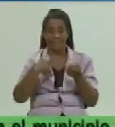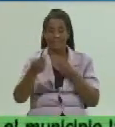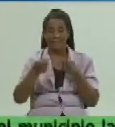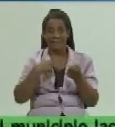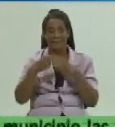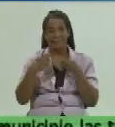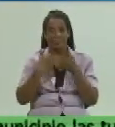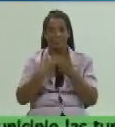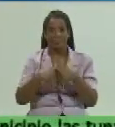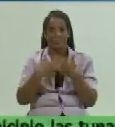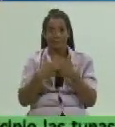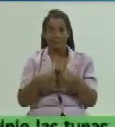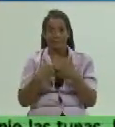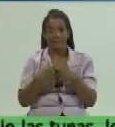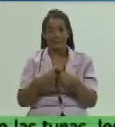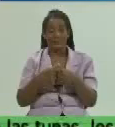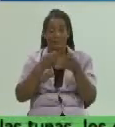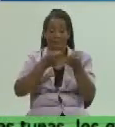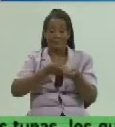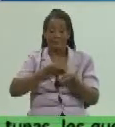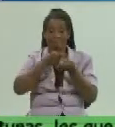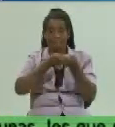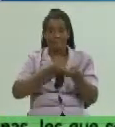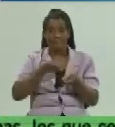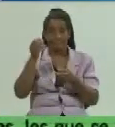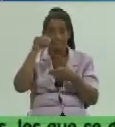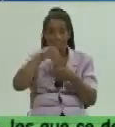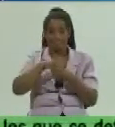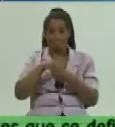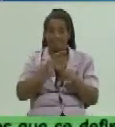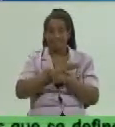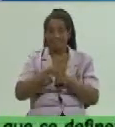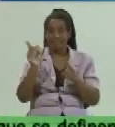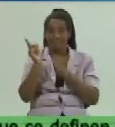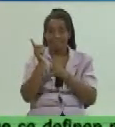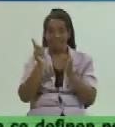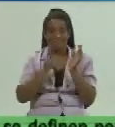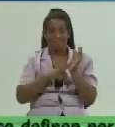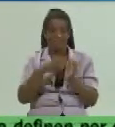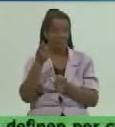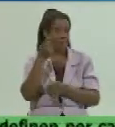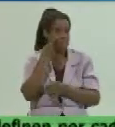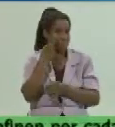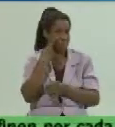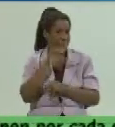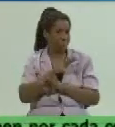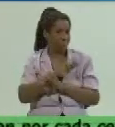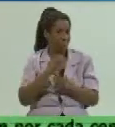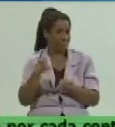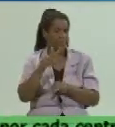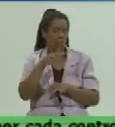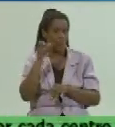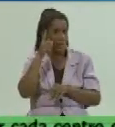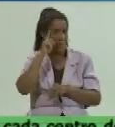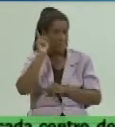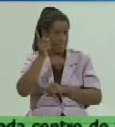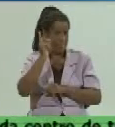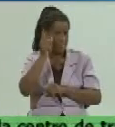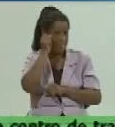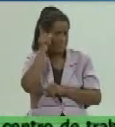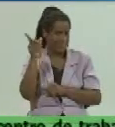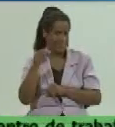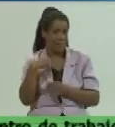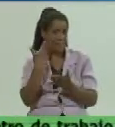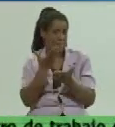incluyendo los agropecuarios y ya en Puerto Padre se aprecian algunos impactos de esta nueva política les propongo